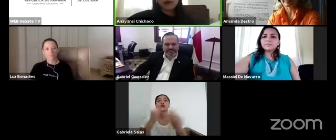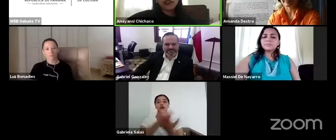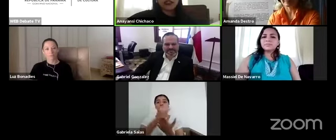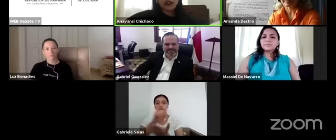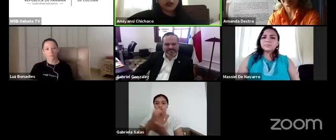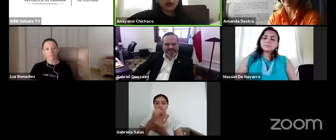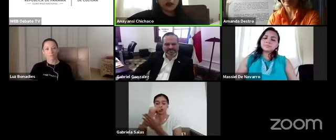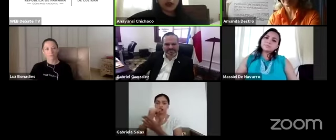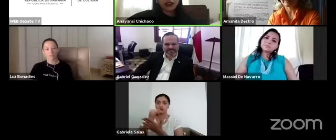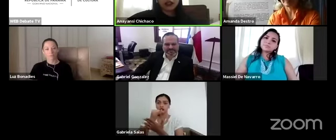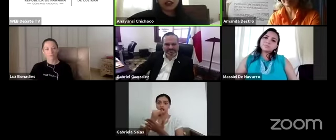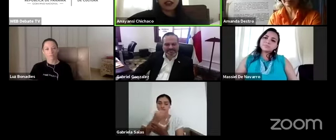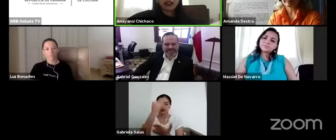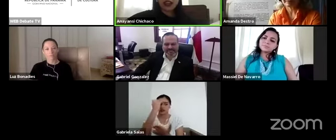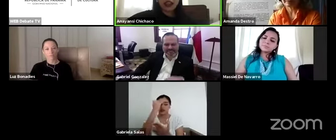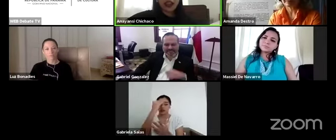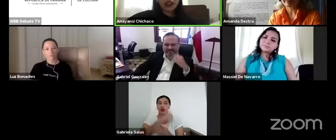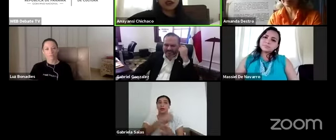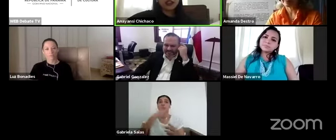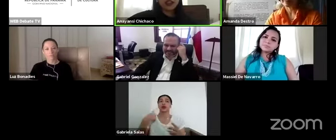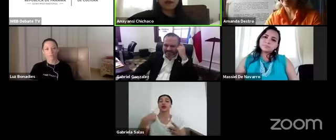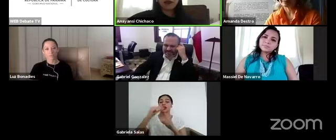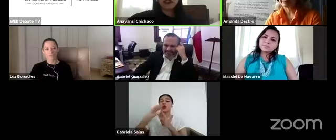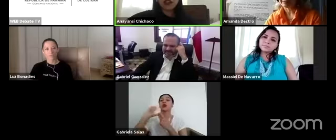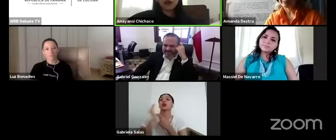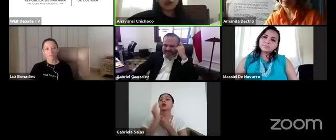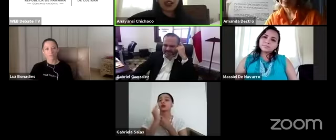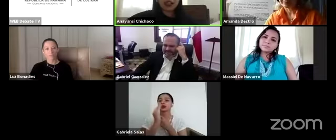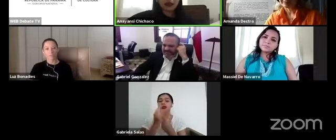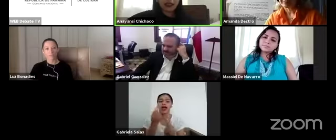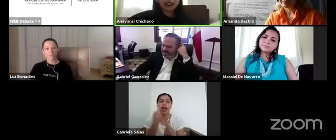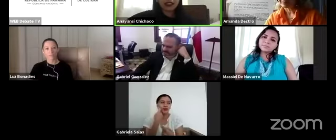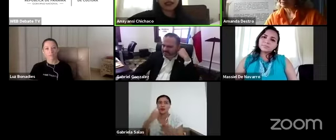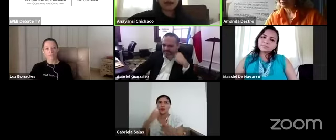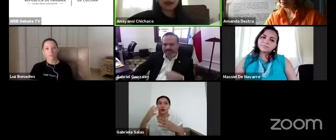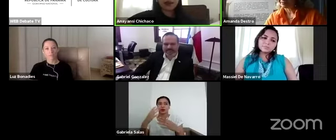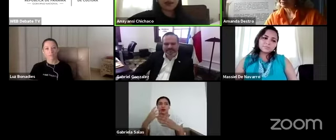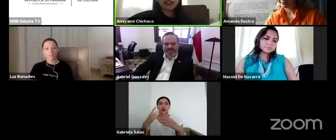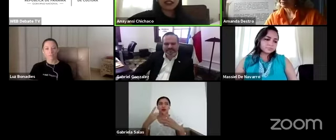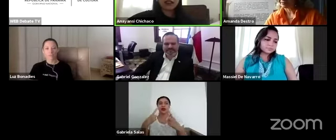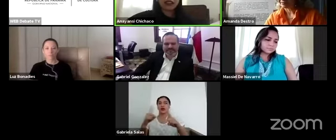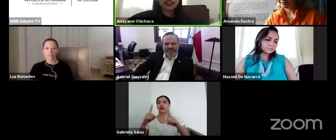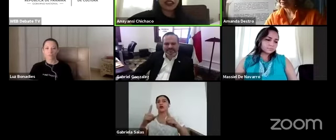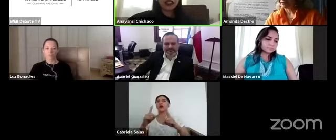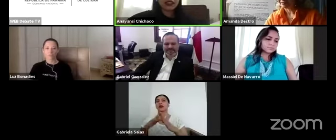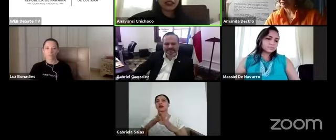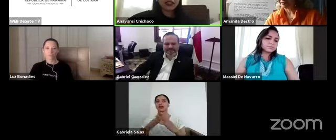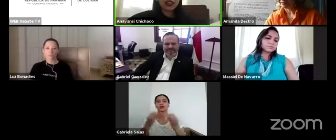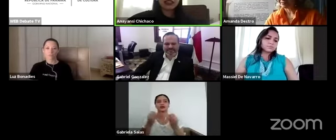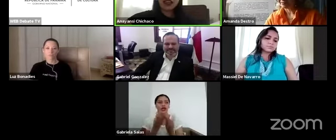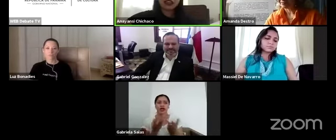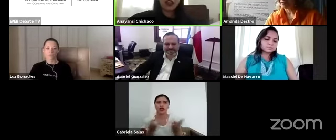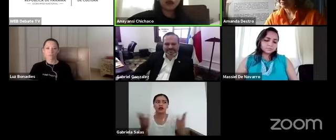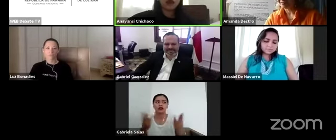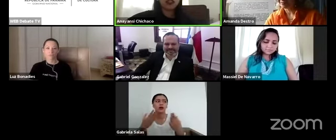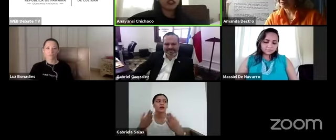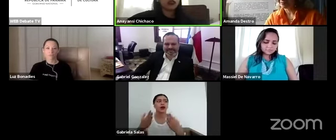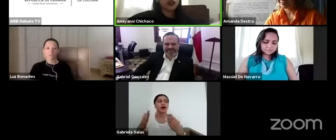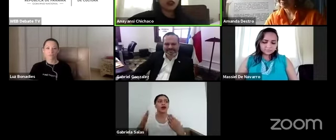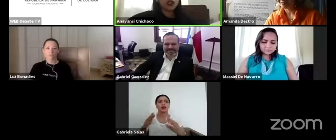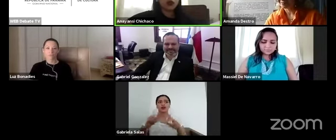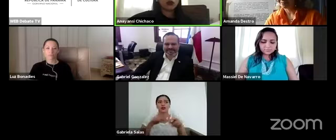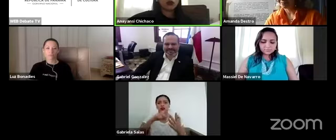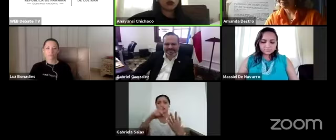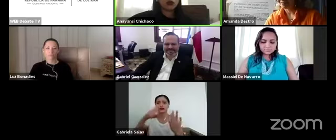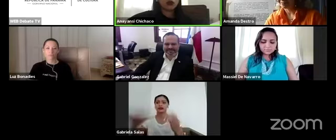sepamos que el Ministerio de Cultura recién creado ha implementado muchas herramientas para poder satisfacer estas necesidades que antes como